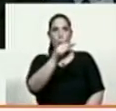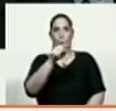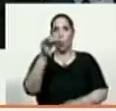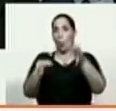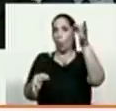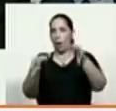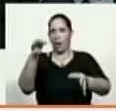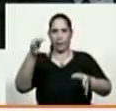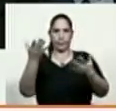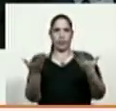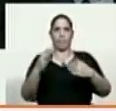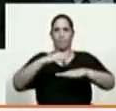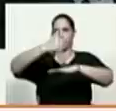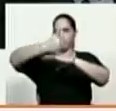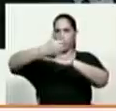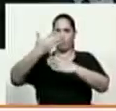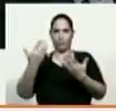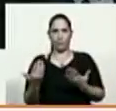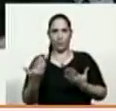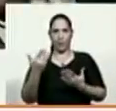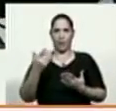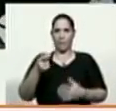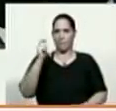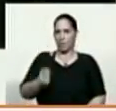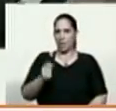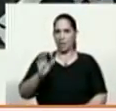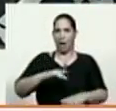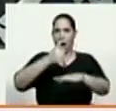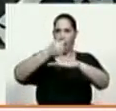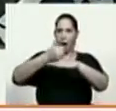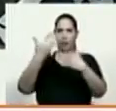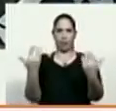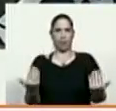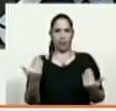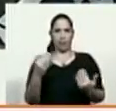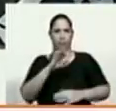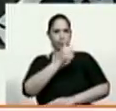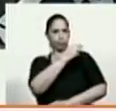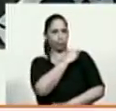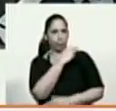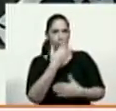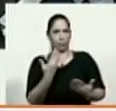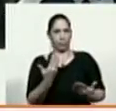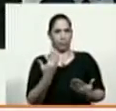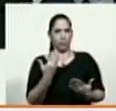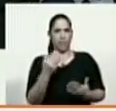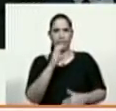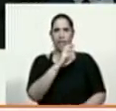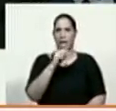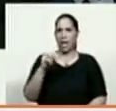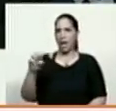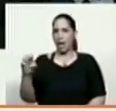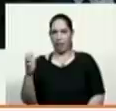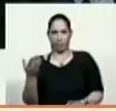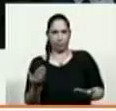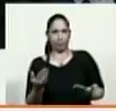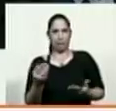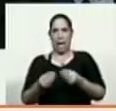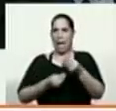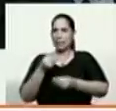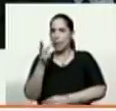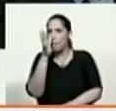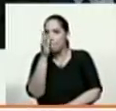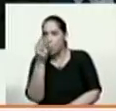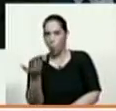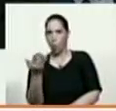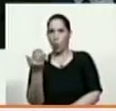magistrados fiscales rectores ¿verdad? del CNE haciendo la burla